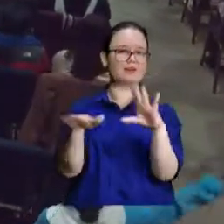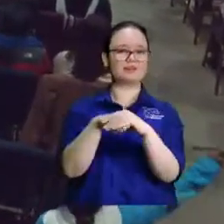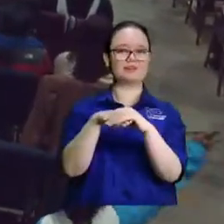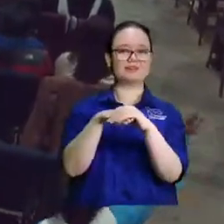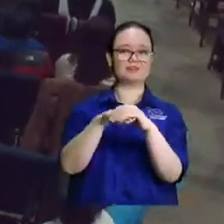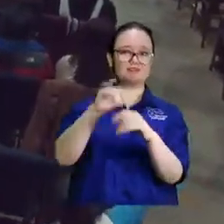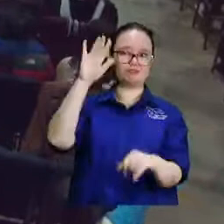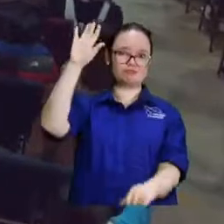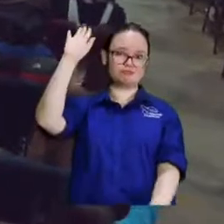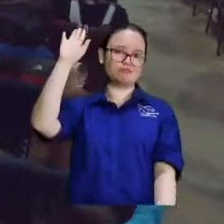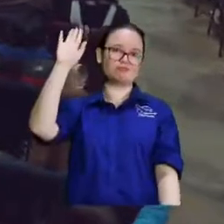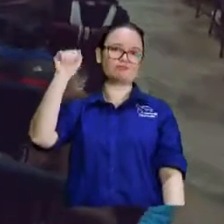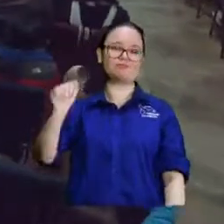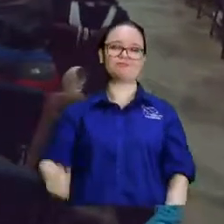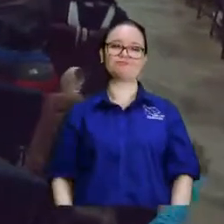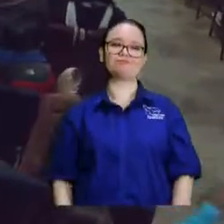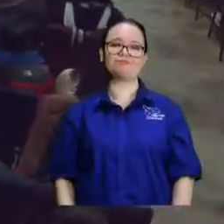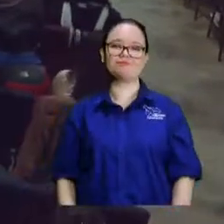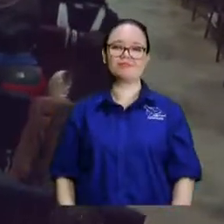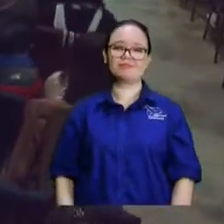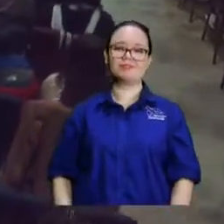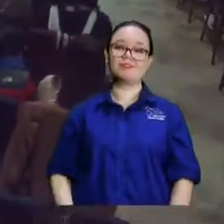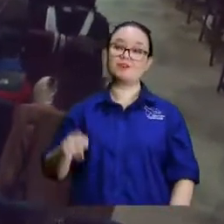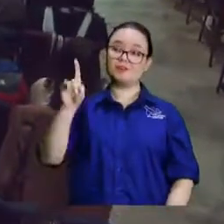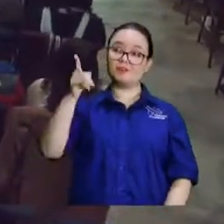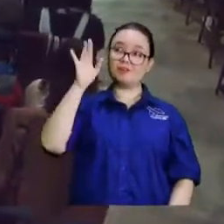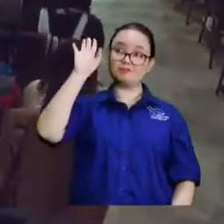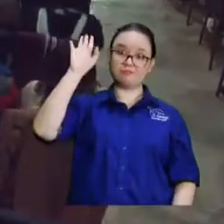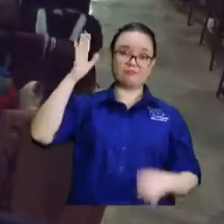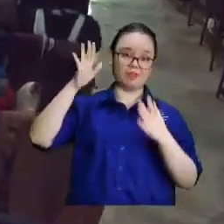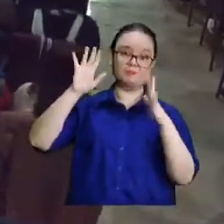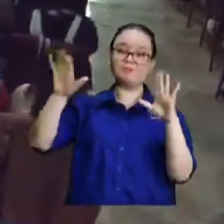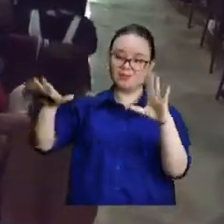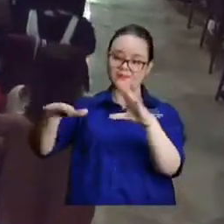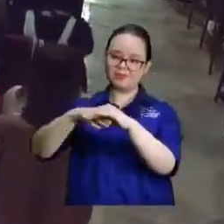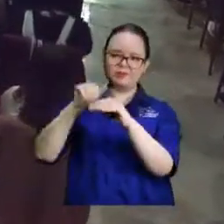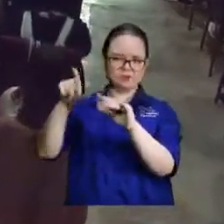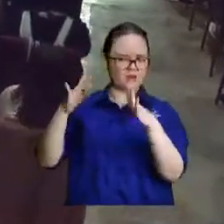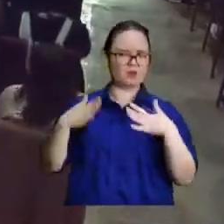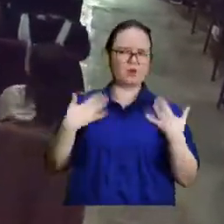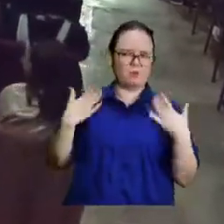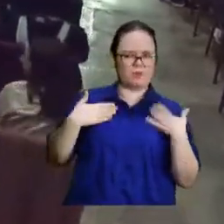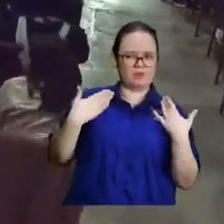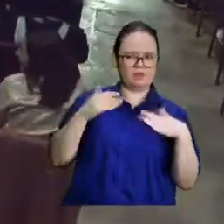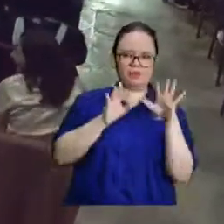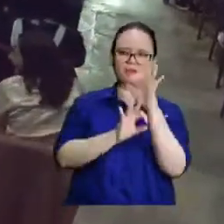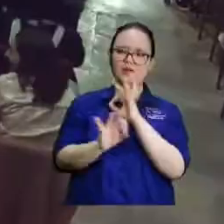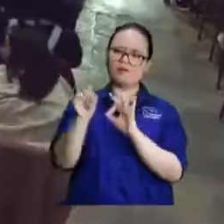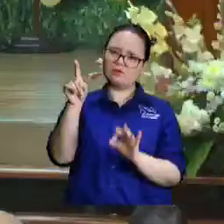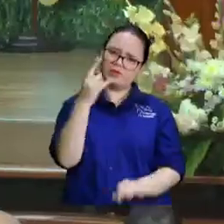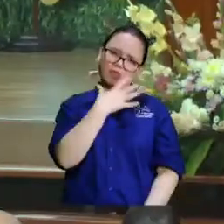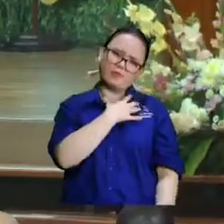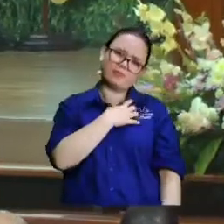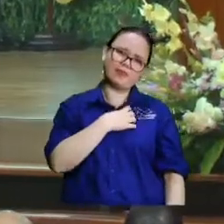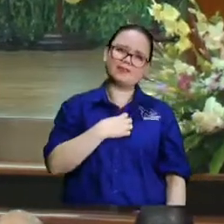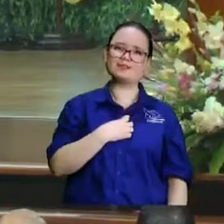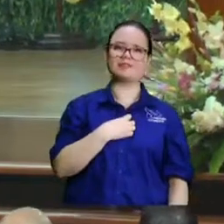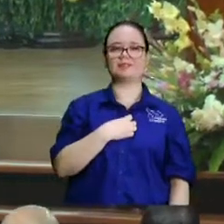Dejante la mano a las casadas. ¿Y se casaron contentas? ¿O fue el día más triste de su vida?